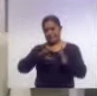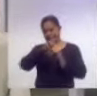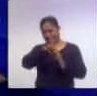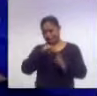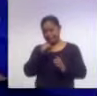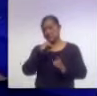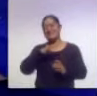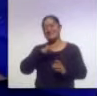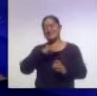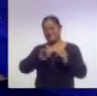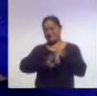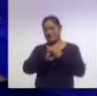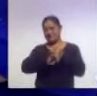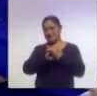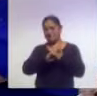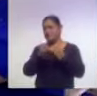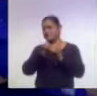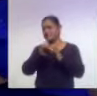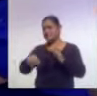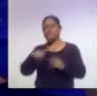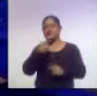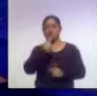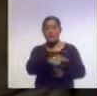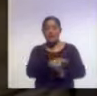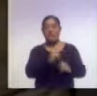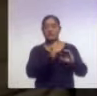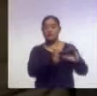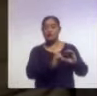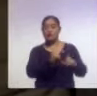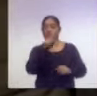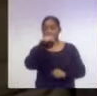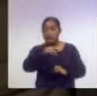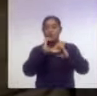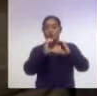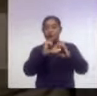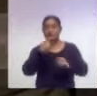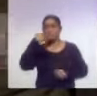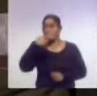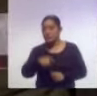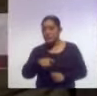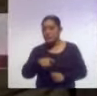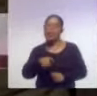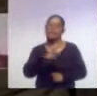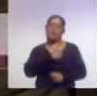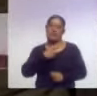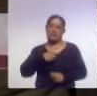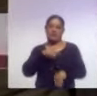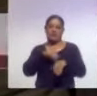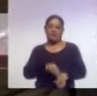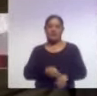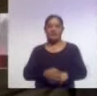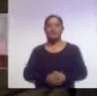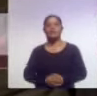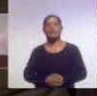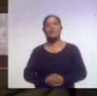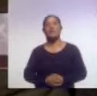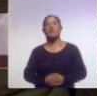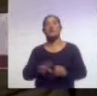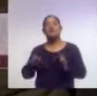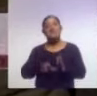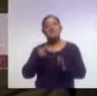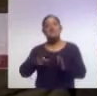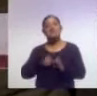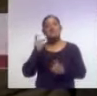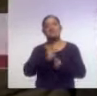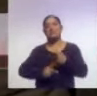esta problemática, como son las órdenes de protección. Ya diversos organismos internacionales han reiterado a nuestro país la necesidad de